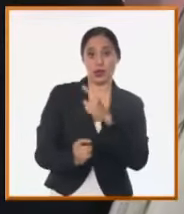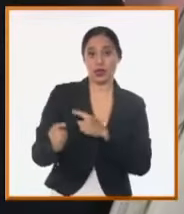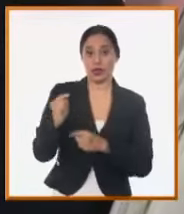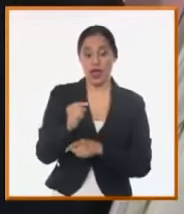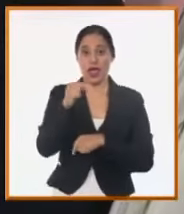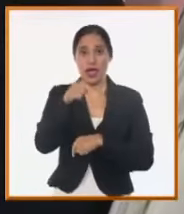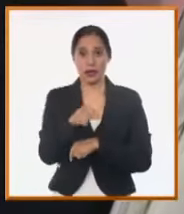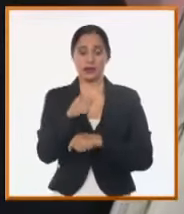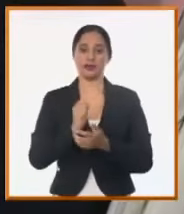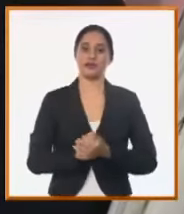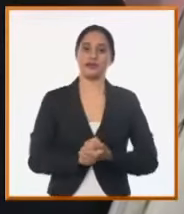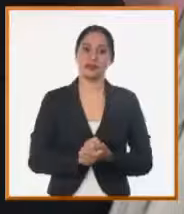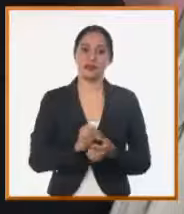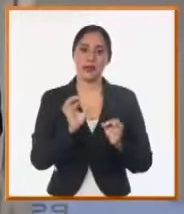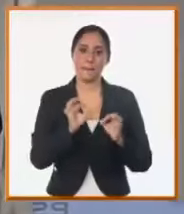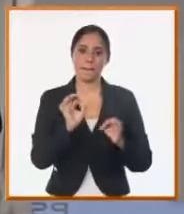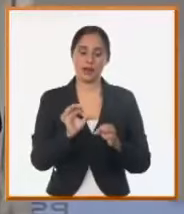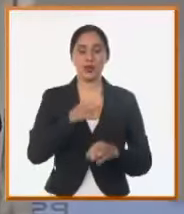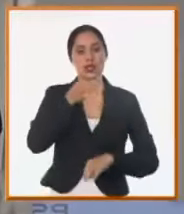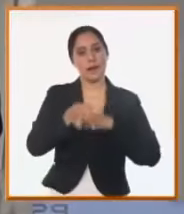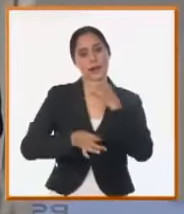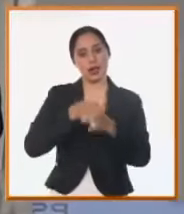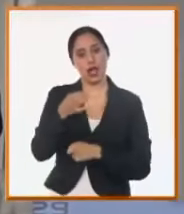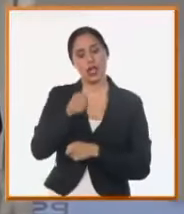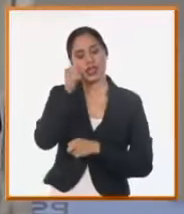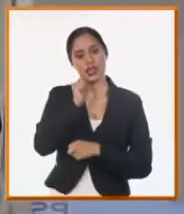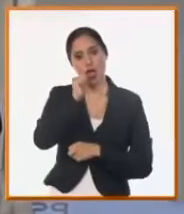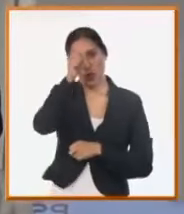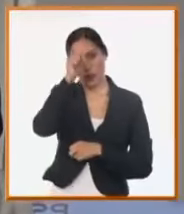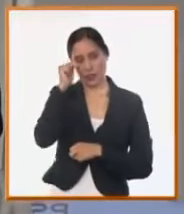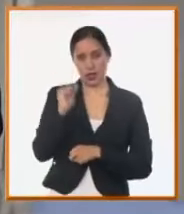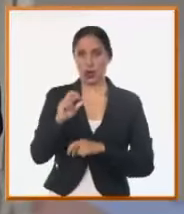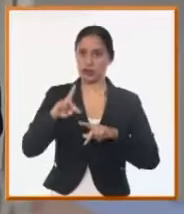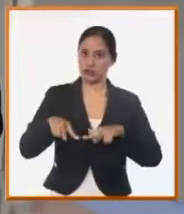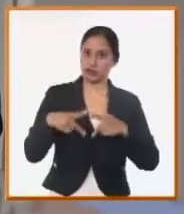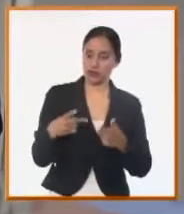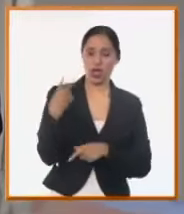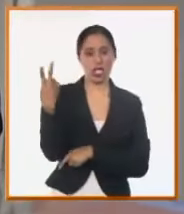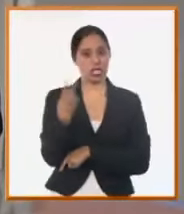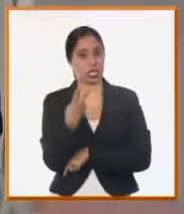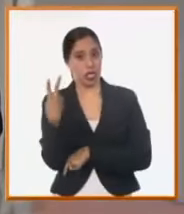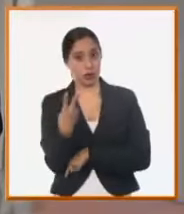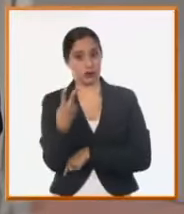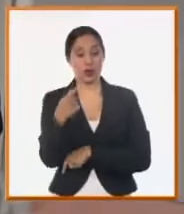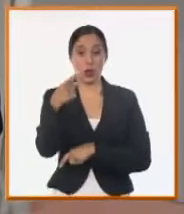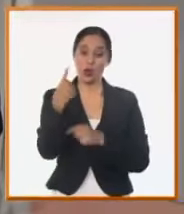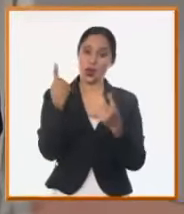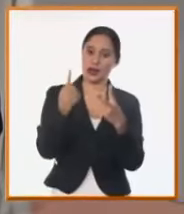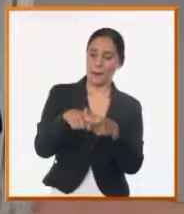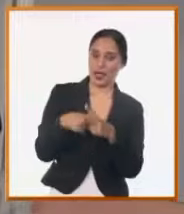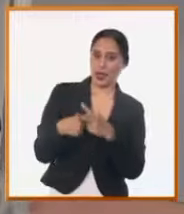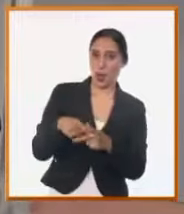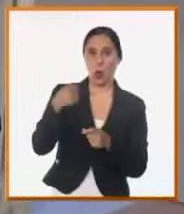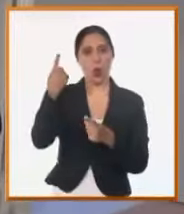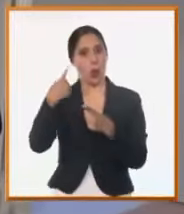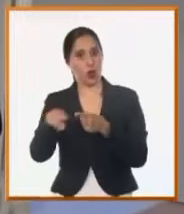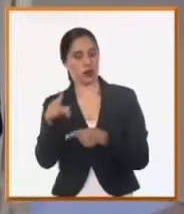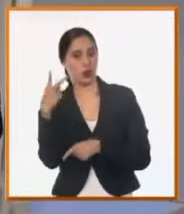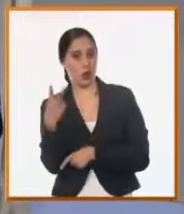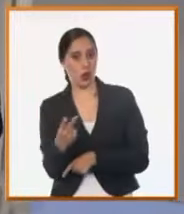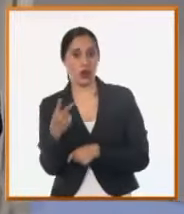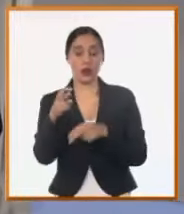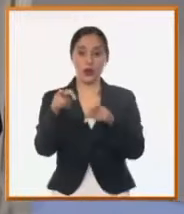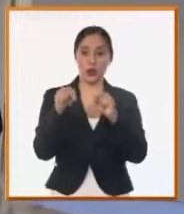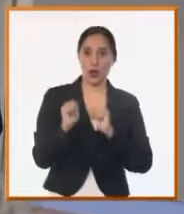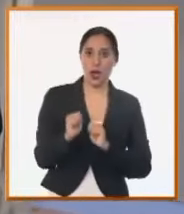En el caso de Manzanillo se colocó, como se ha explicado, el fin de semana dos equipos, uno reparado, uno nuevo. Comenzó a llegar el agua incluso a lugares en Manzanillo donde hacía rato que